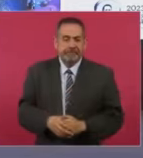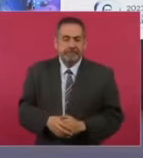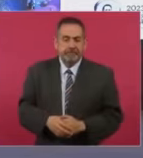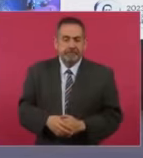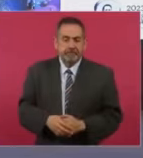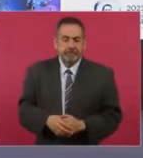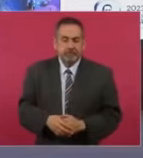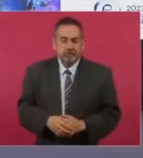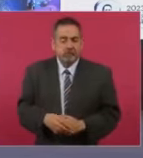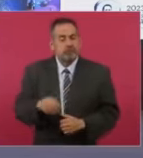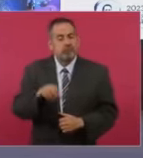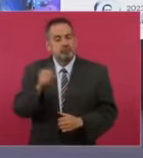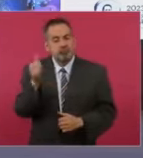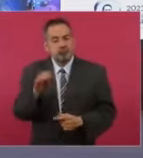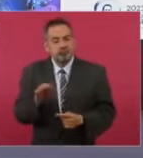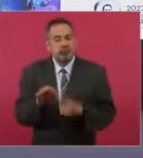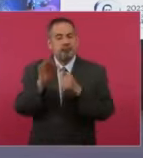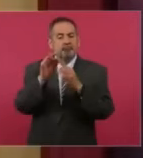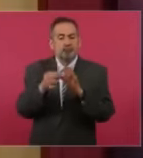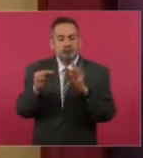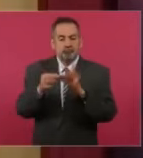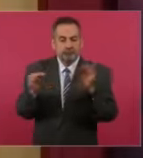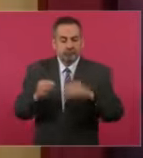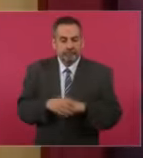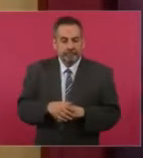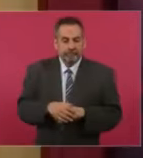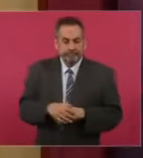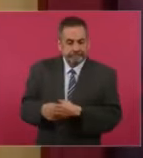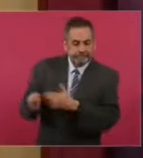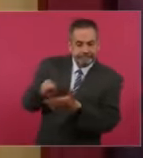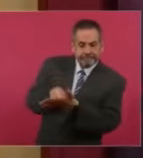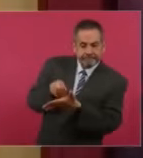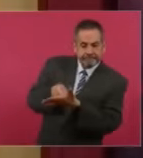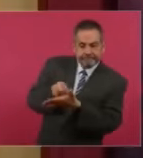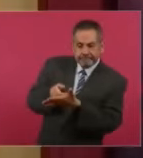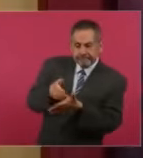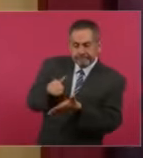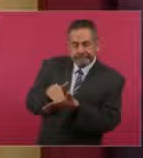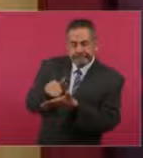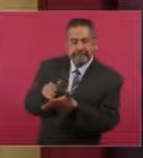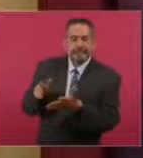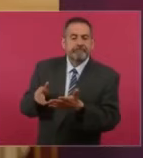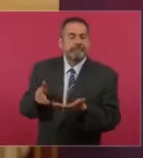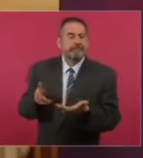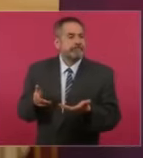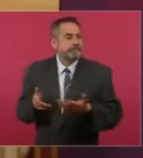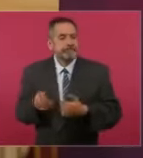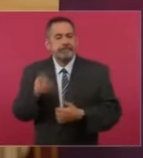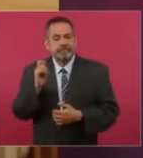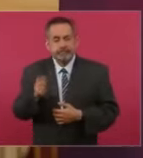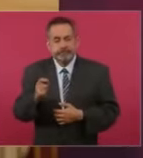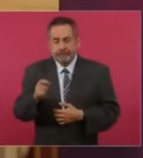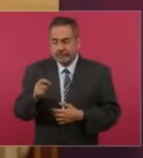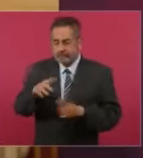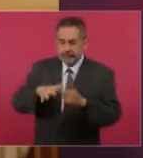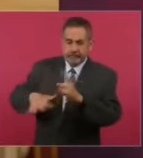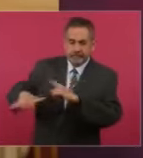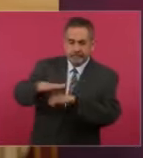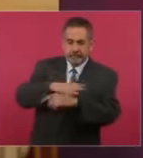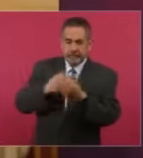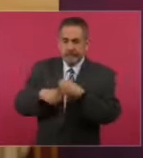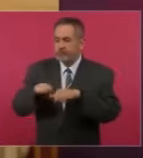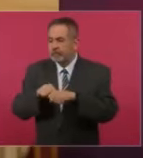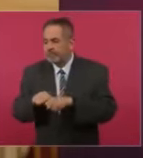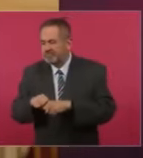Otra cosa que queremos destacar es la inducción del consumo de drogas depende mucho de que en la sociedad se